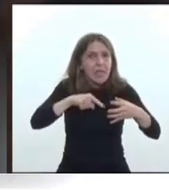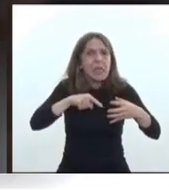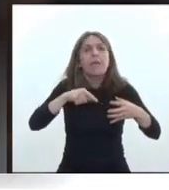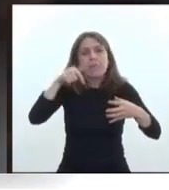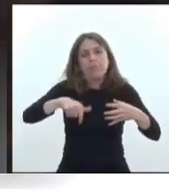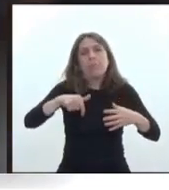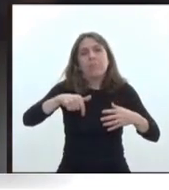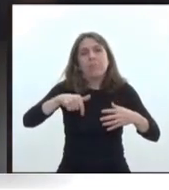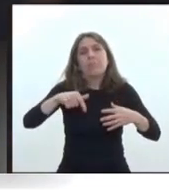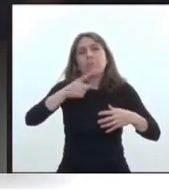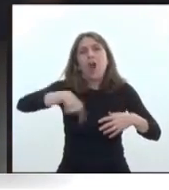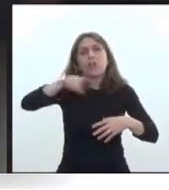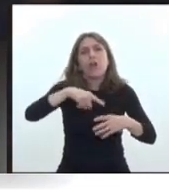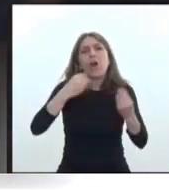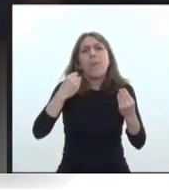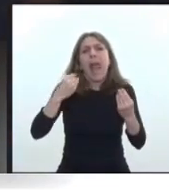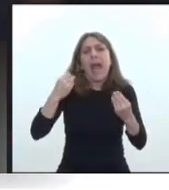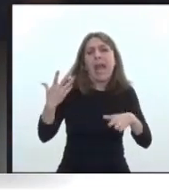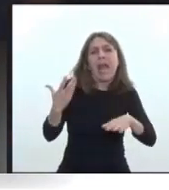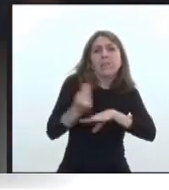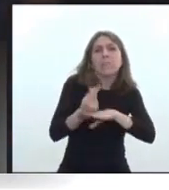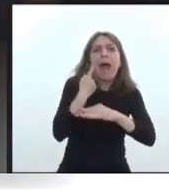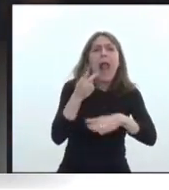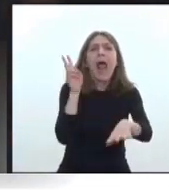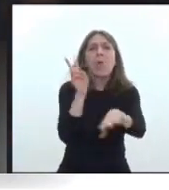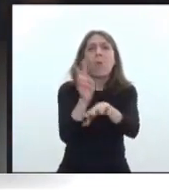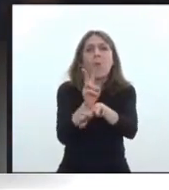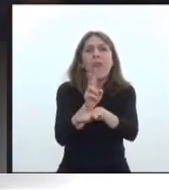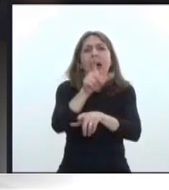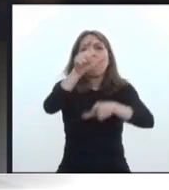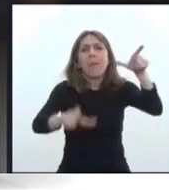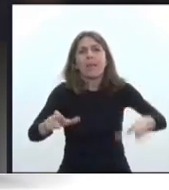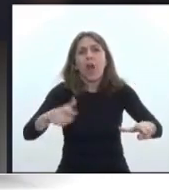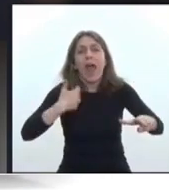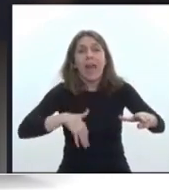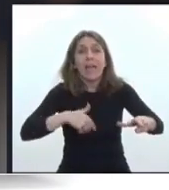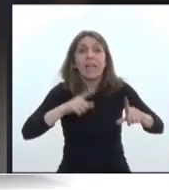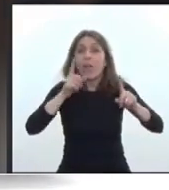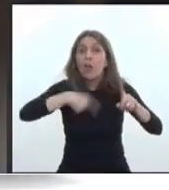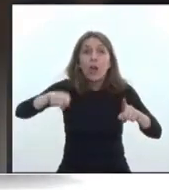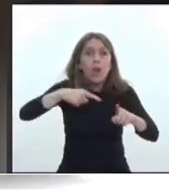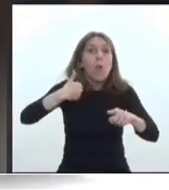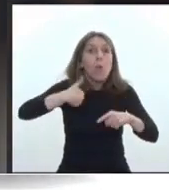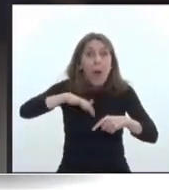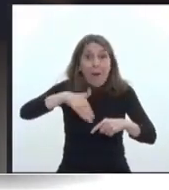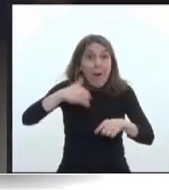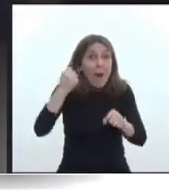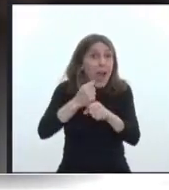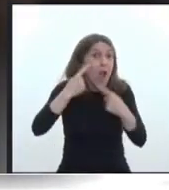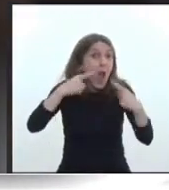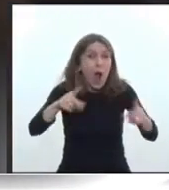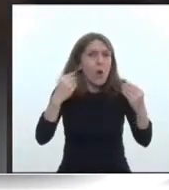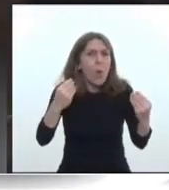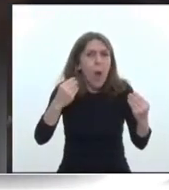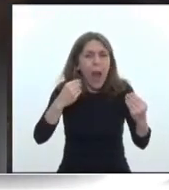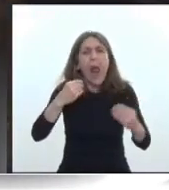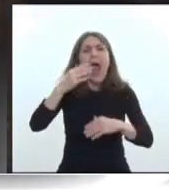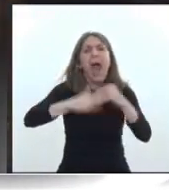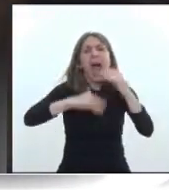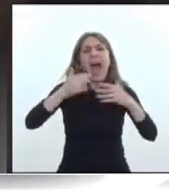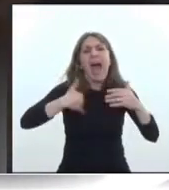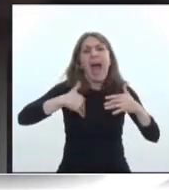vinimos para cuidar la salud de los argentinos y vamos a poner de pie a la Argentina con más producción